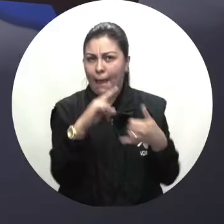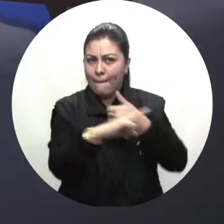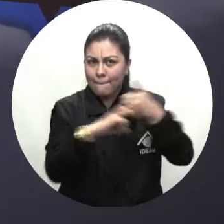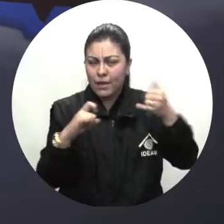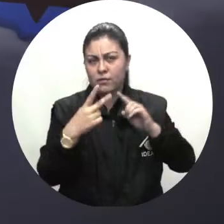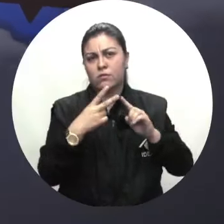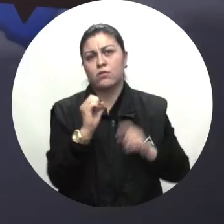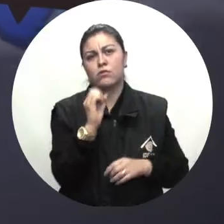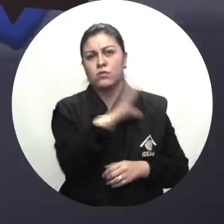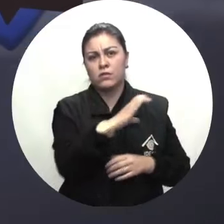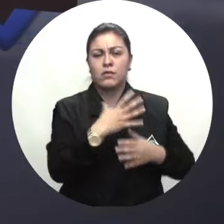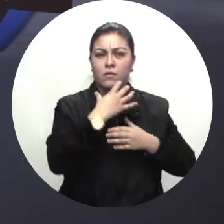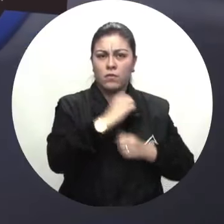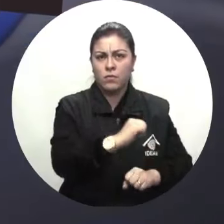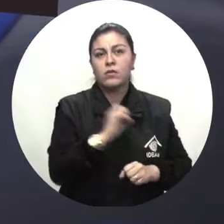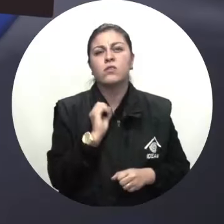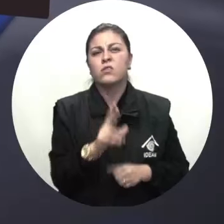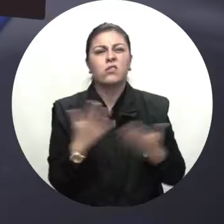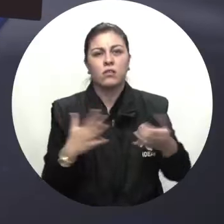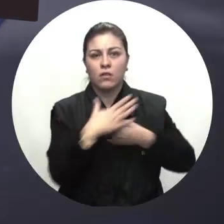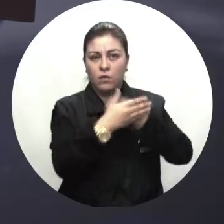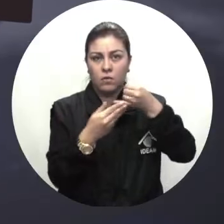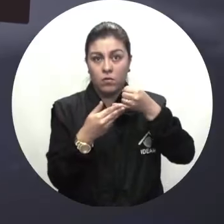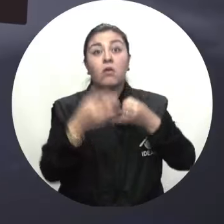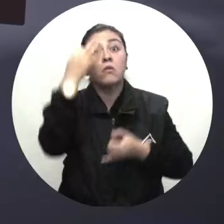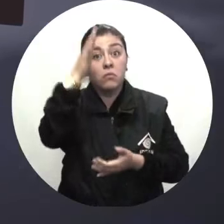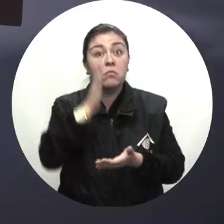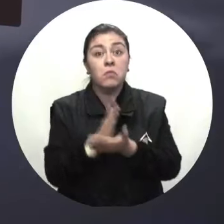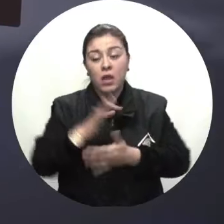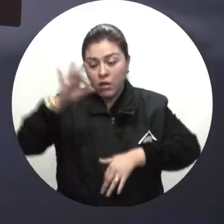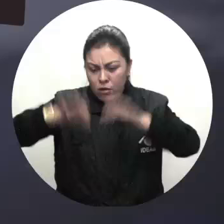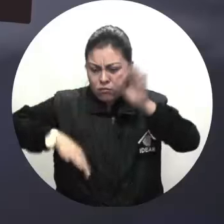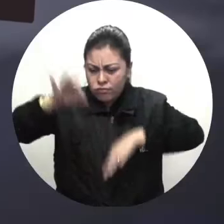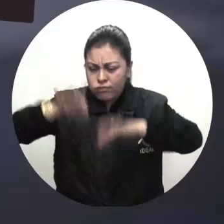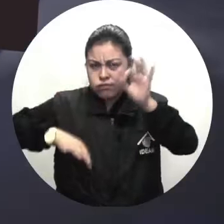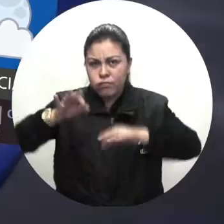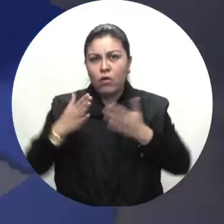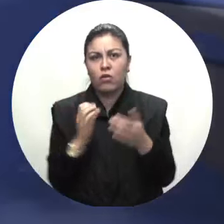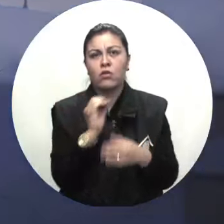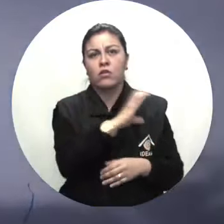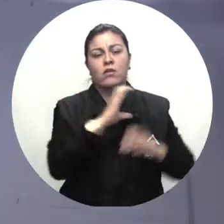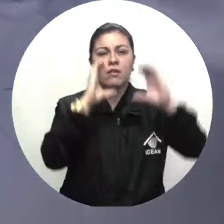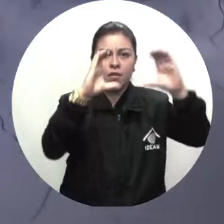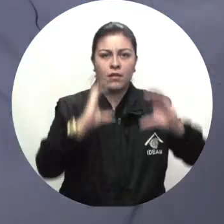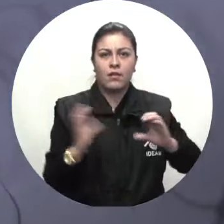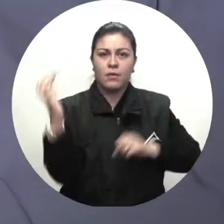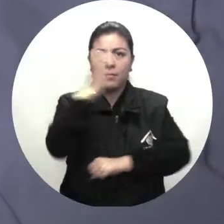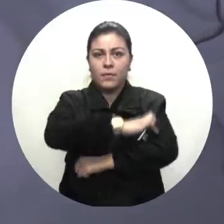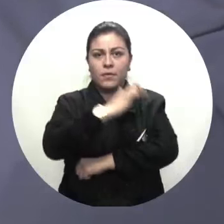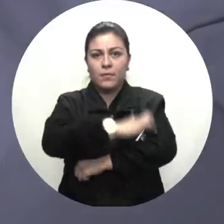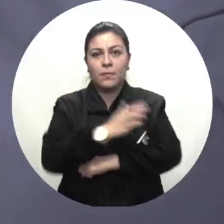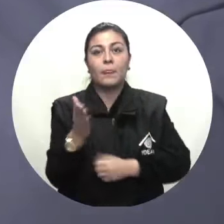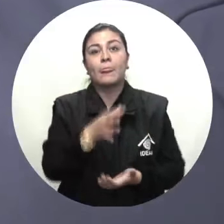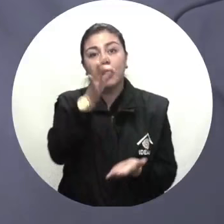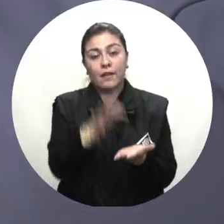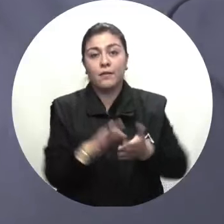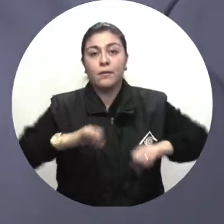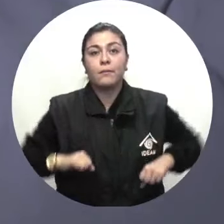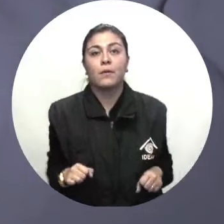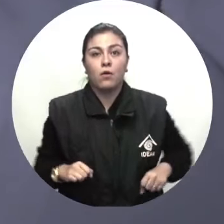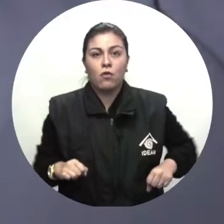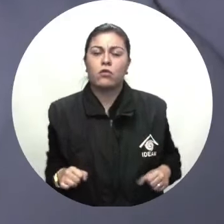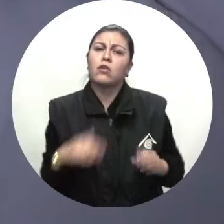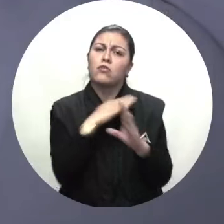occidente del Paupés y sur del Guainía, sin descartar lloviznas en el occidente del Caquetá y Putumayo. En la capital se prevé cielo